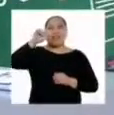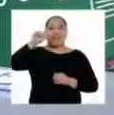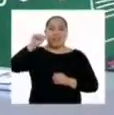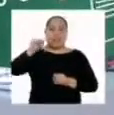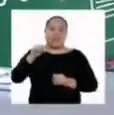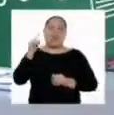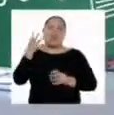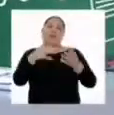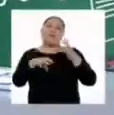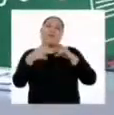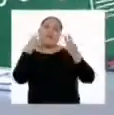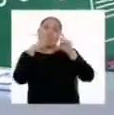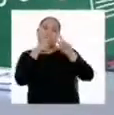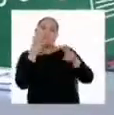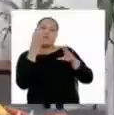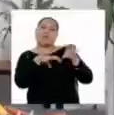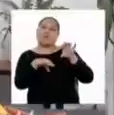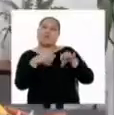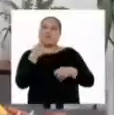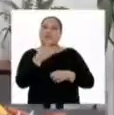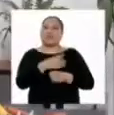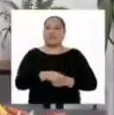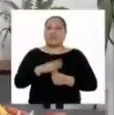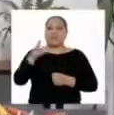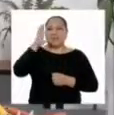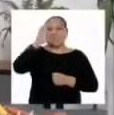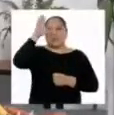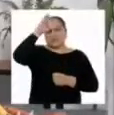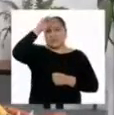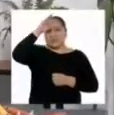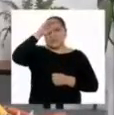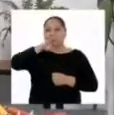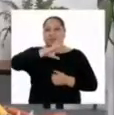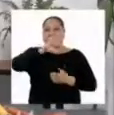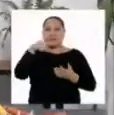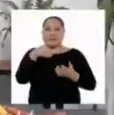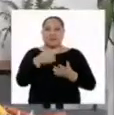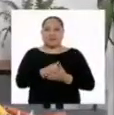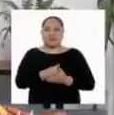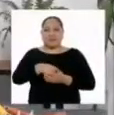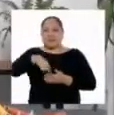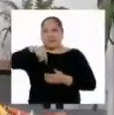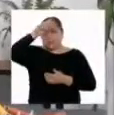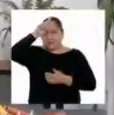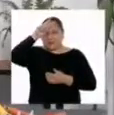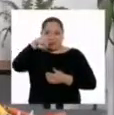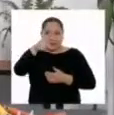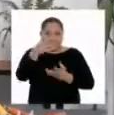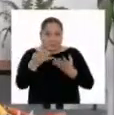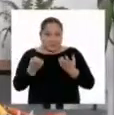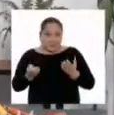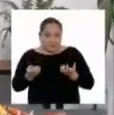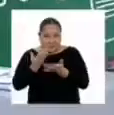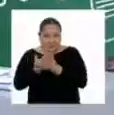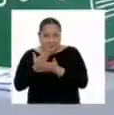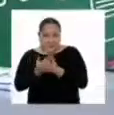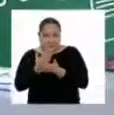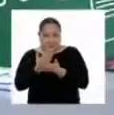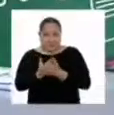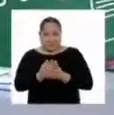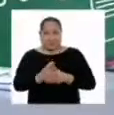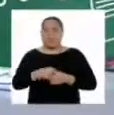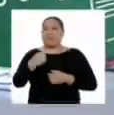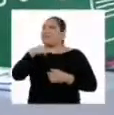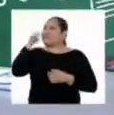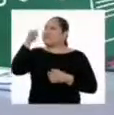cómo desarrollar este experimento? Hola, chicas y chicos de todo el Perú. ¿Están con ganas de realizar un experimento?